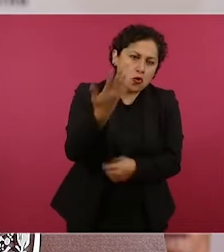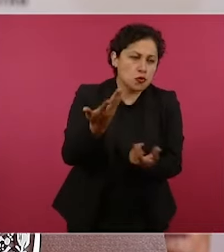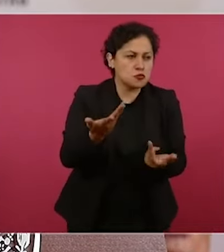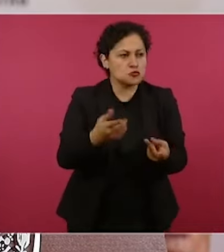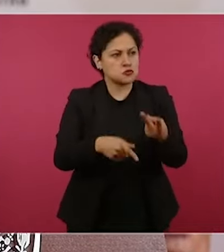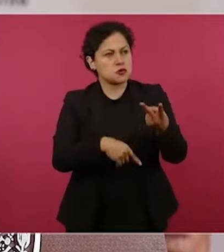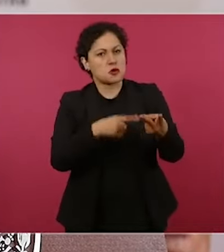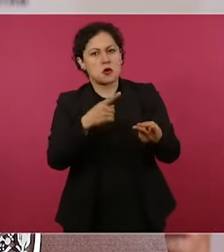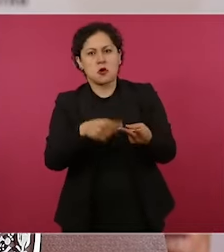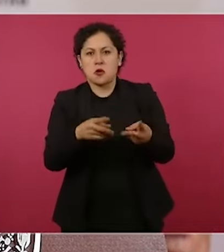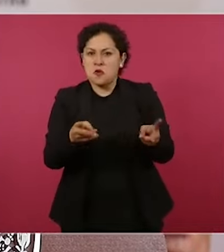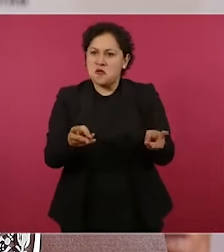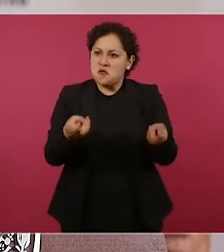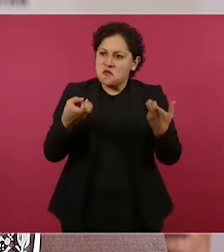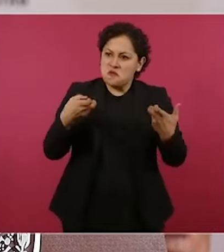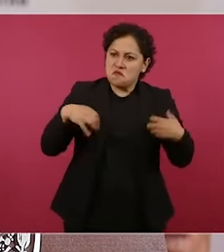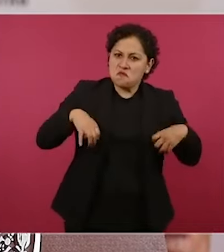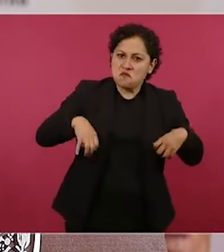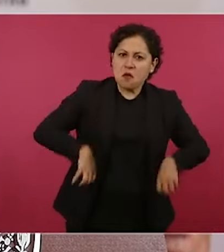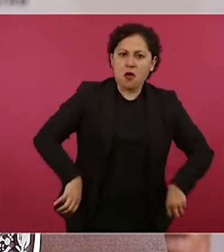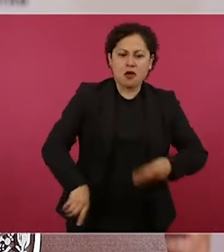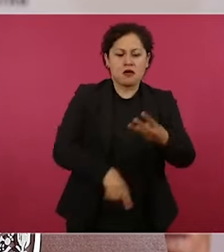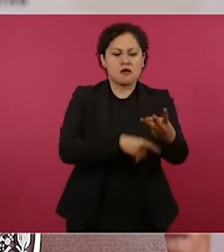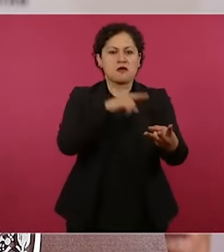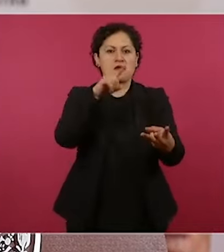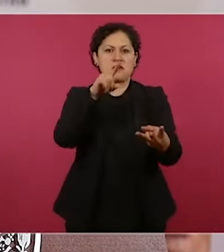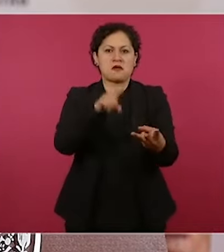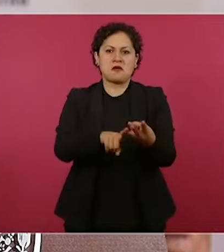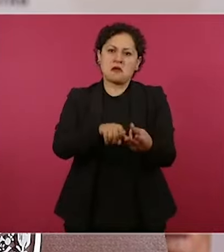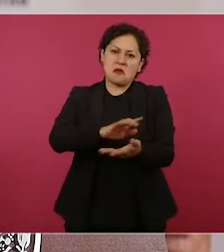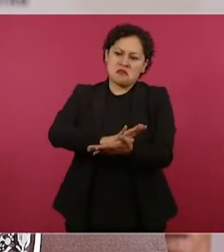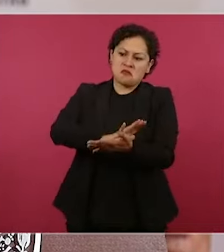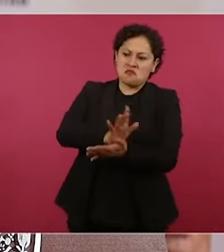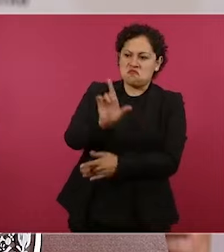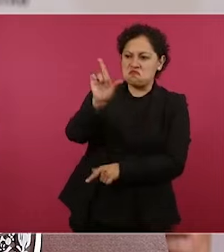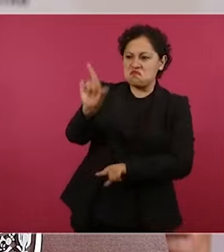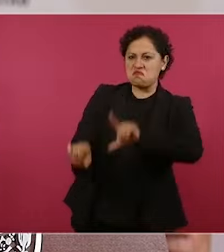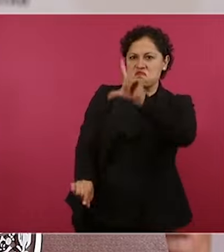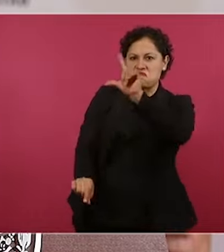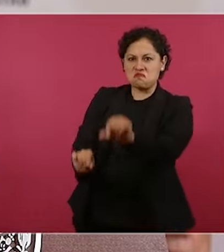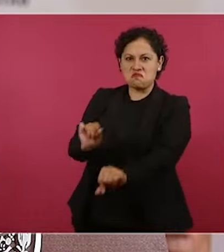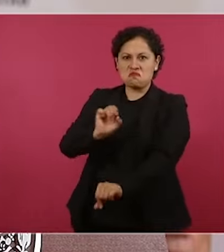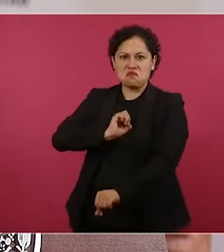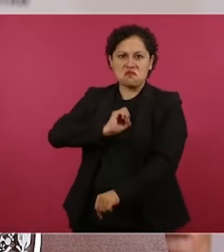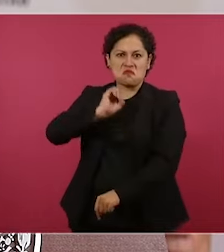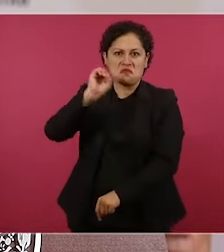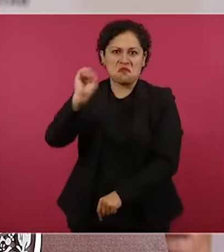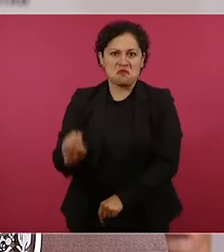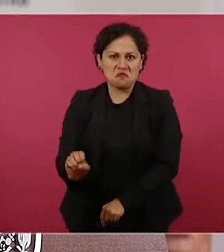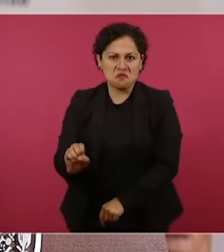del clasismo, del clasismo, racismo, la discriminación.